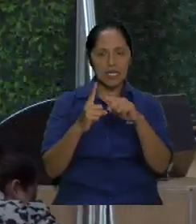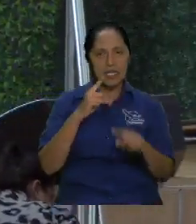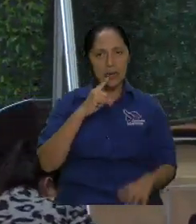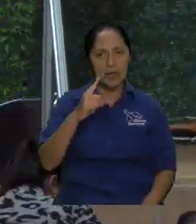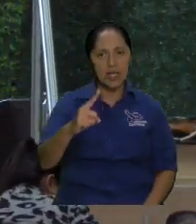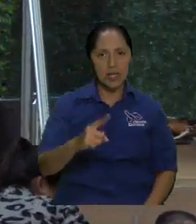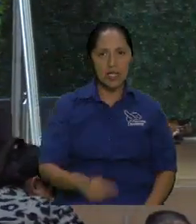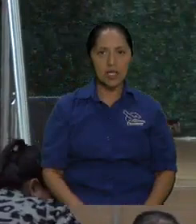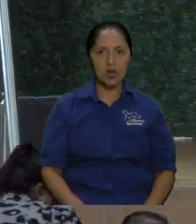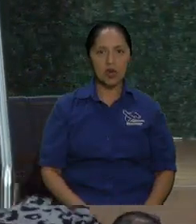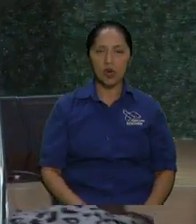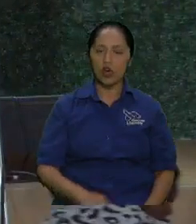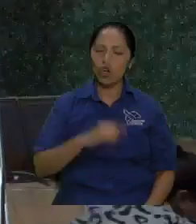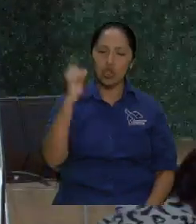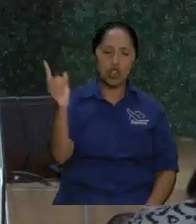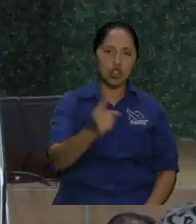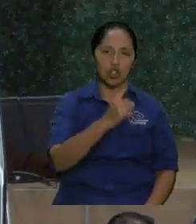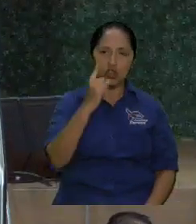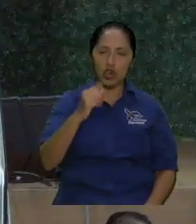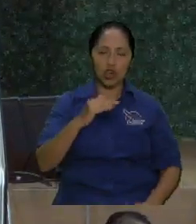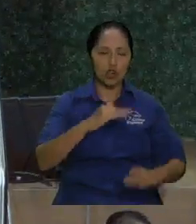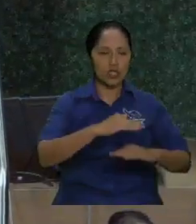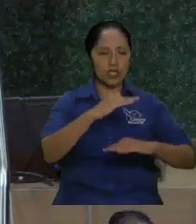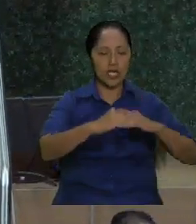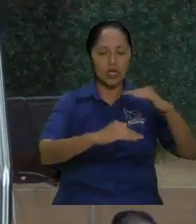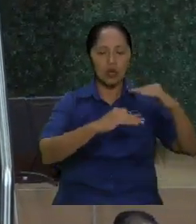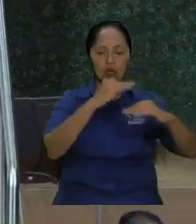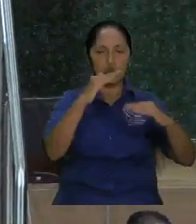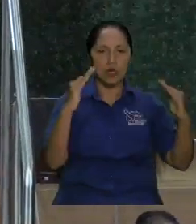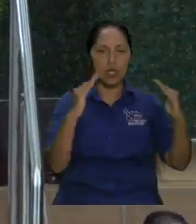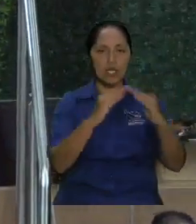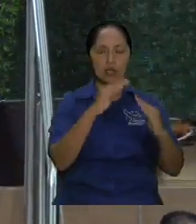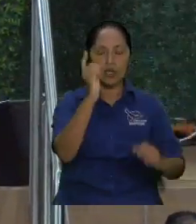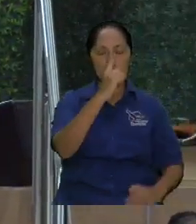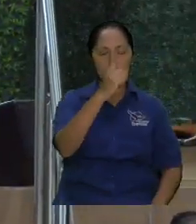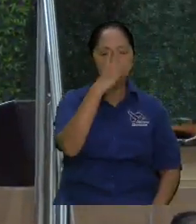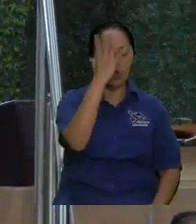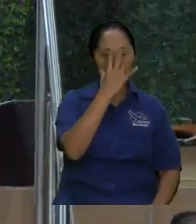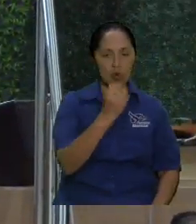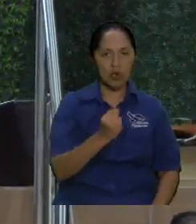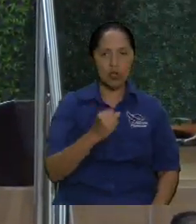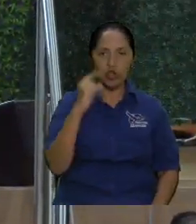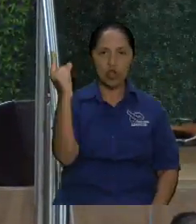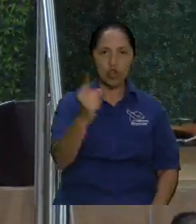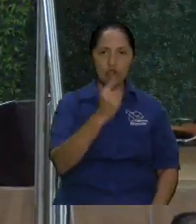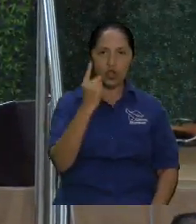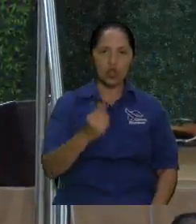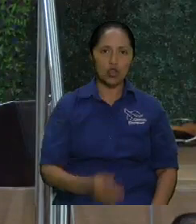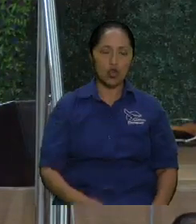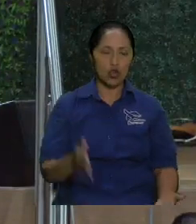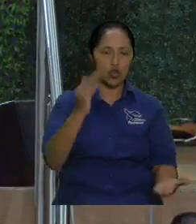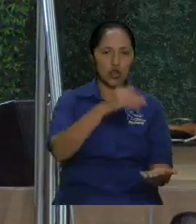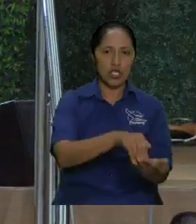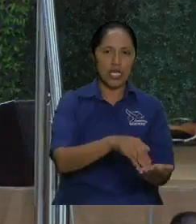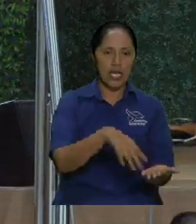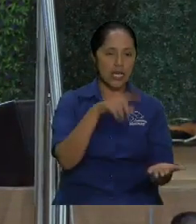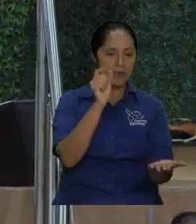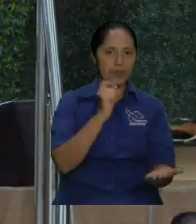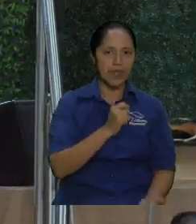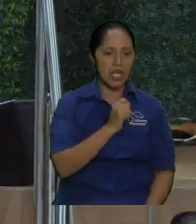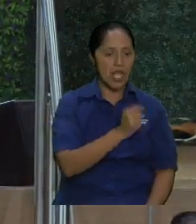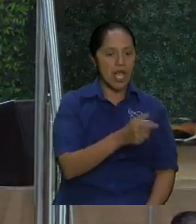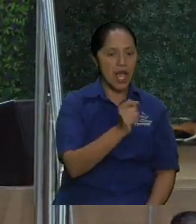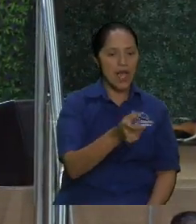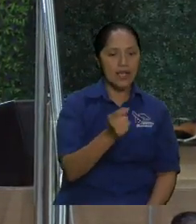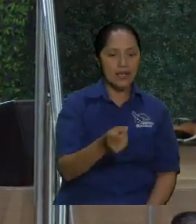hermano todos los todos todos mire van a trabajar bien temprano van a sembrar su milpa lo que tengan que sembrar y